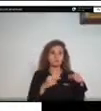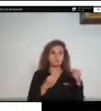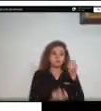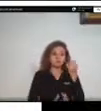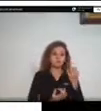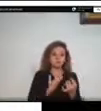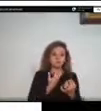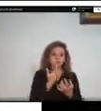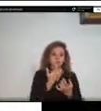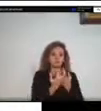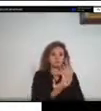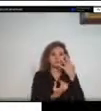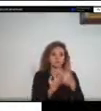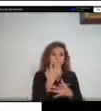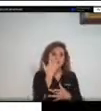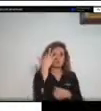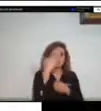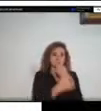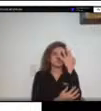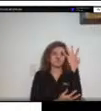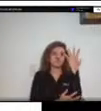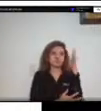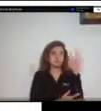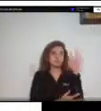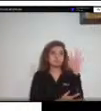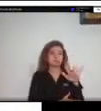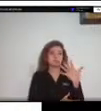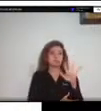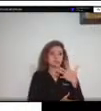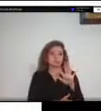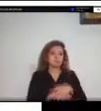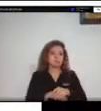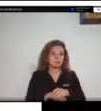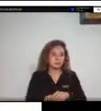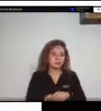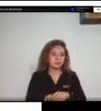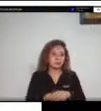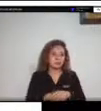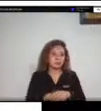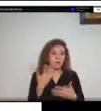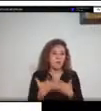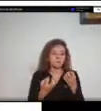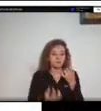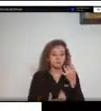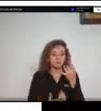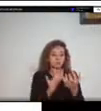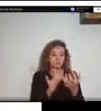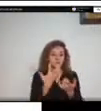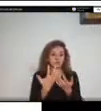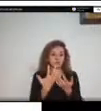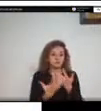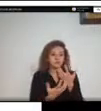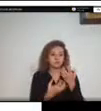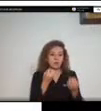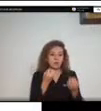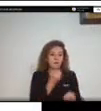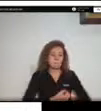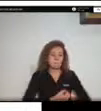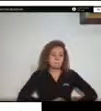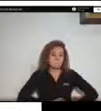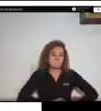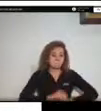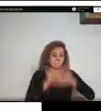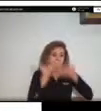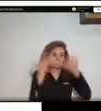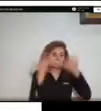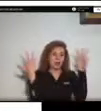hidrocarburos que es es muy fácil que se generen incendios y explosiones dada la peligrosidad de estos